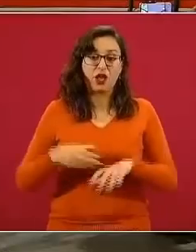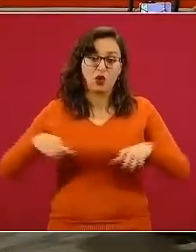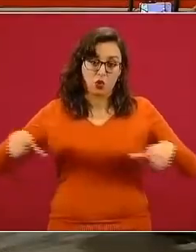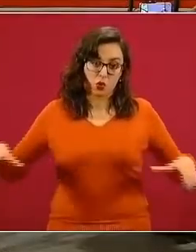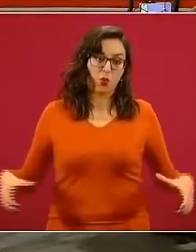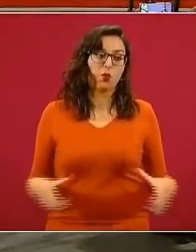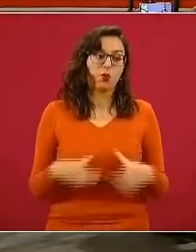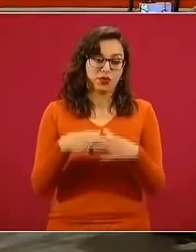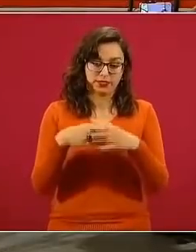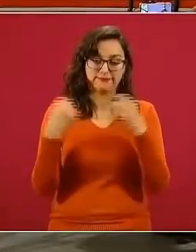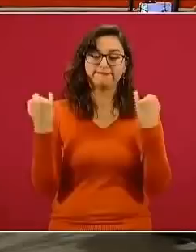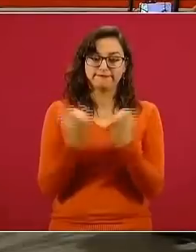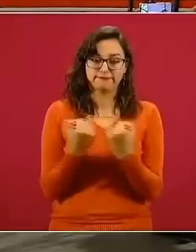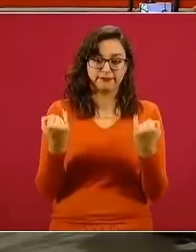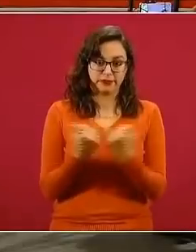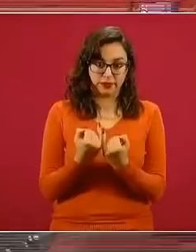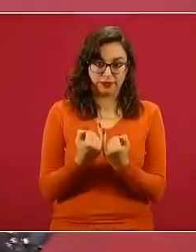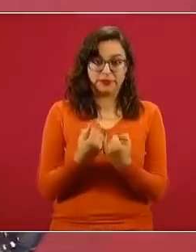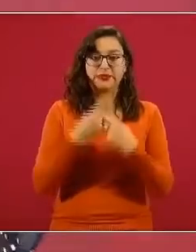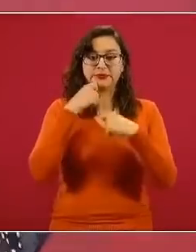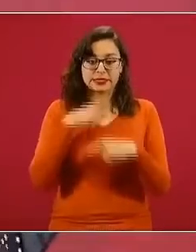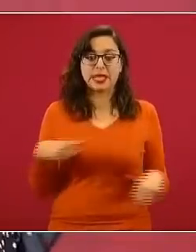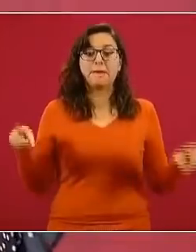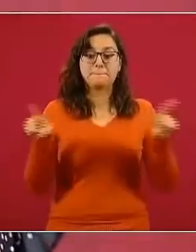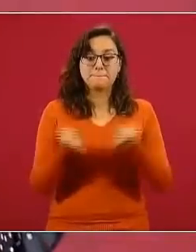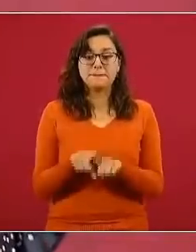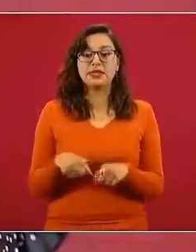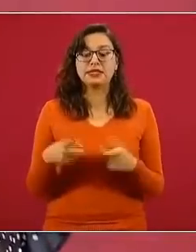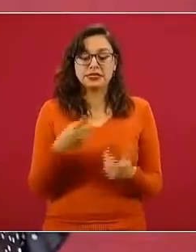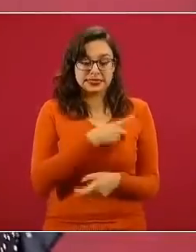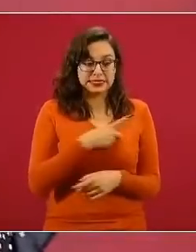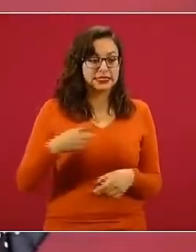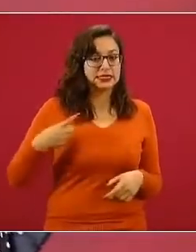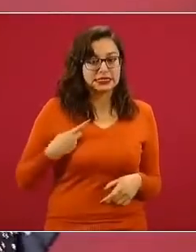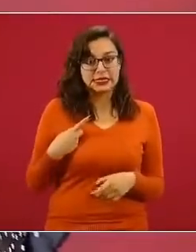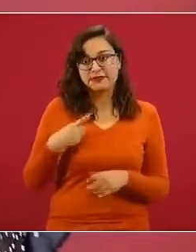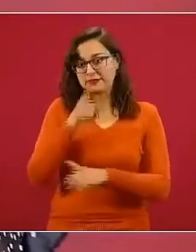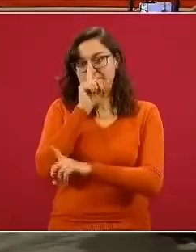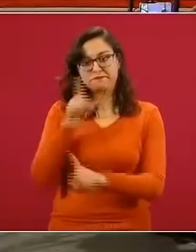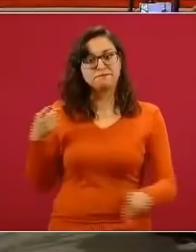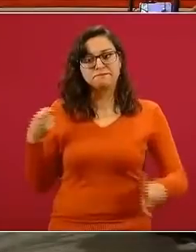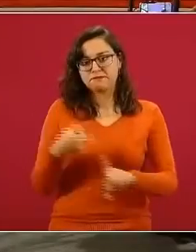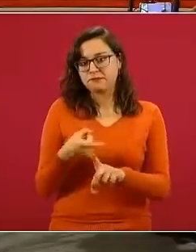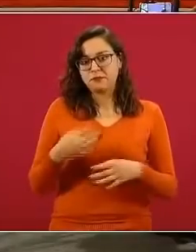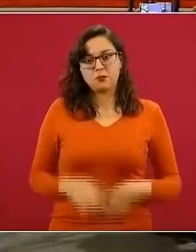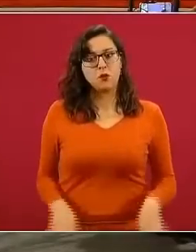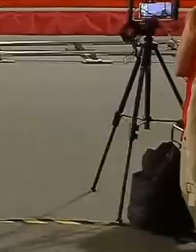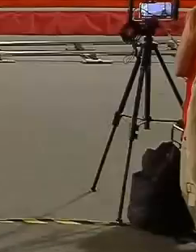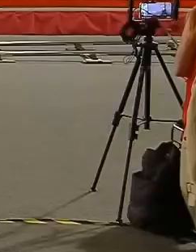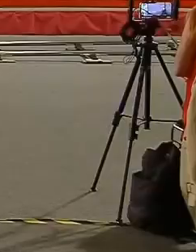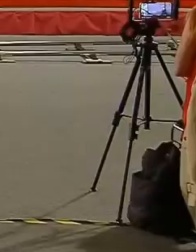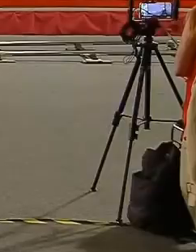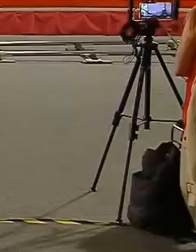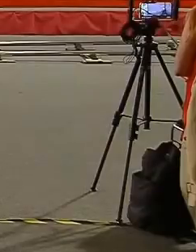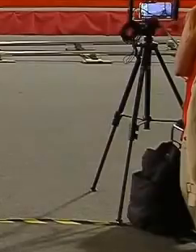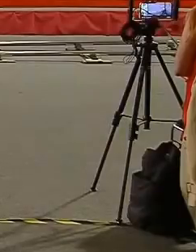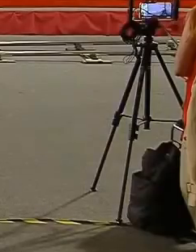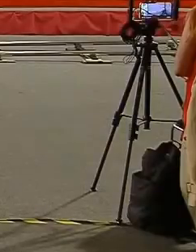comunidad. Entonces, también esto tiene que ser, pues, uno de los ejes de los motores de la asignatura.